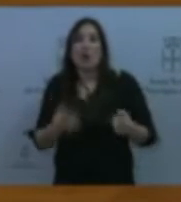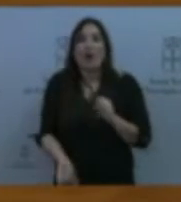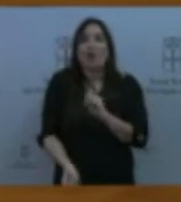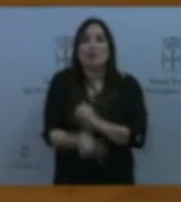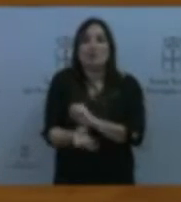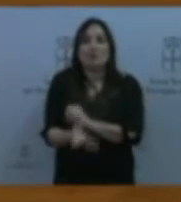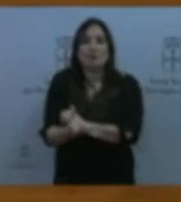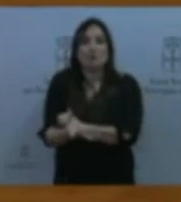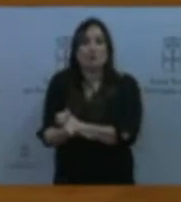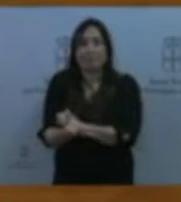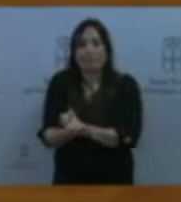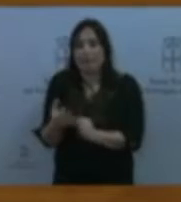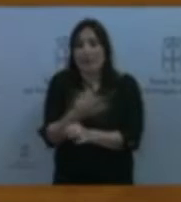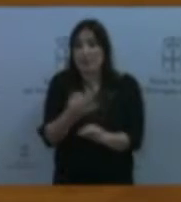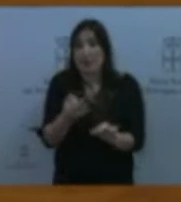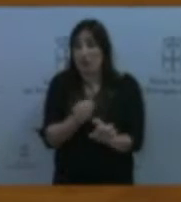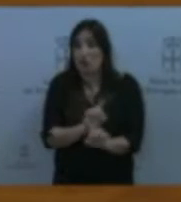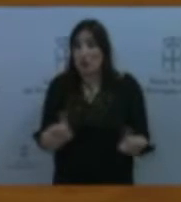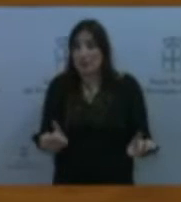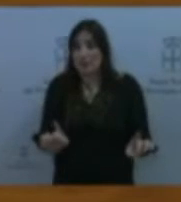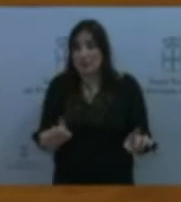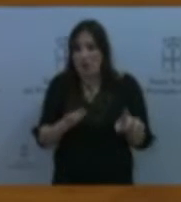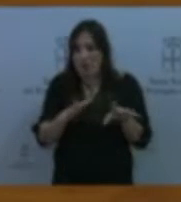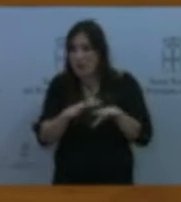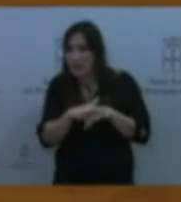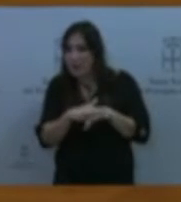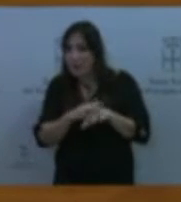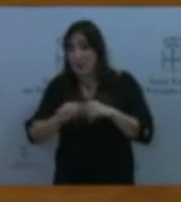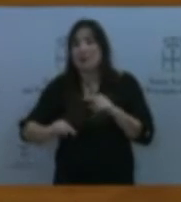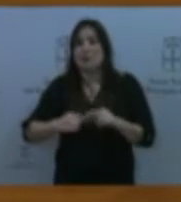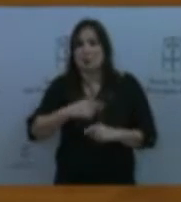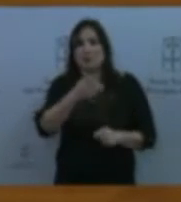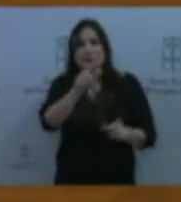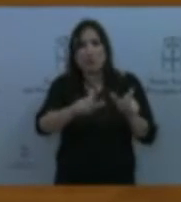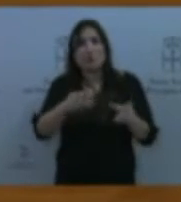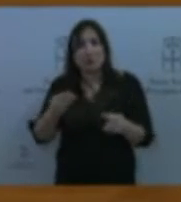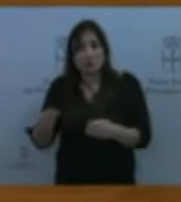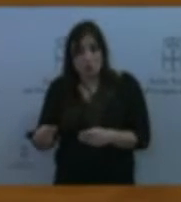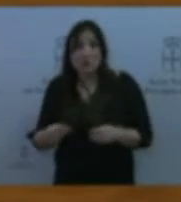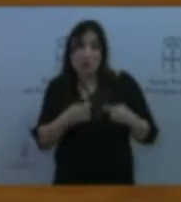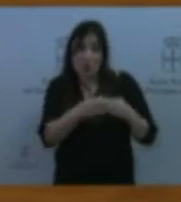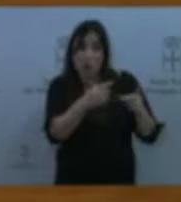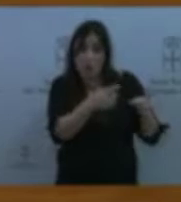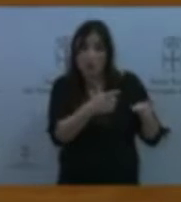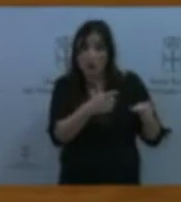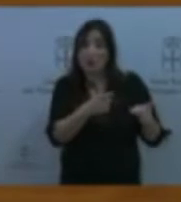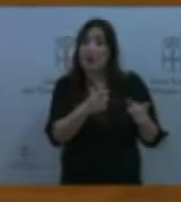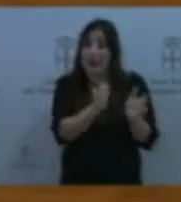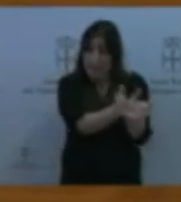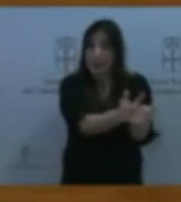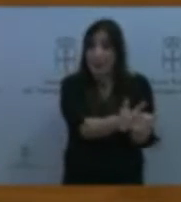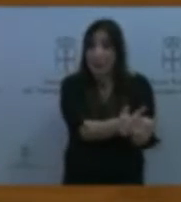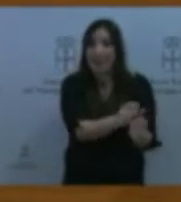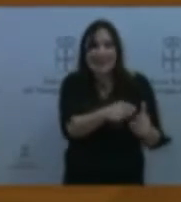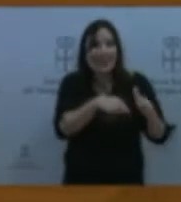además, llevó a muchas personas de su partido a la cárcel. Esa es la gestión pública que ustedes ponen sobre la mesa